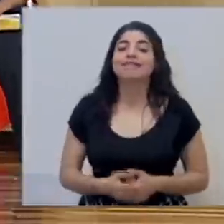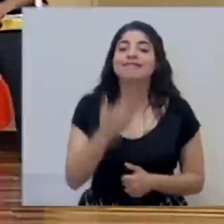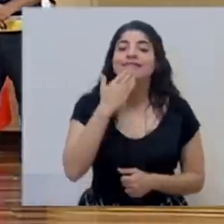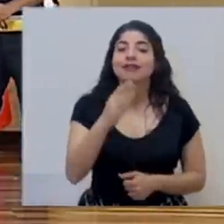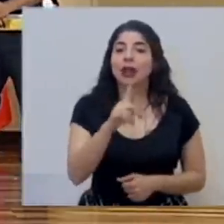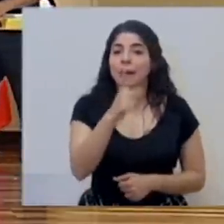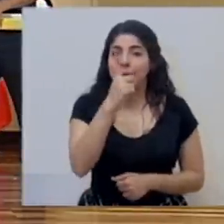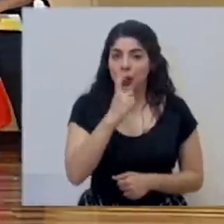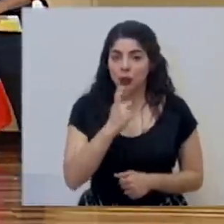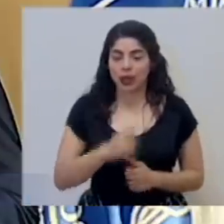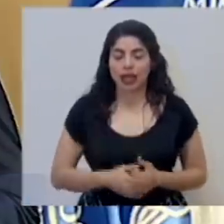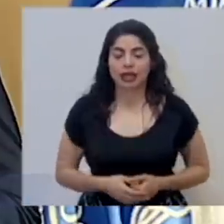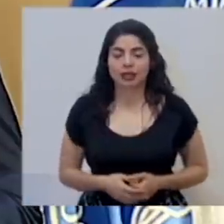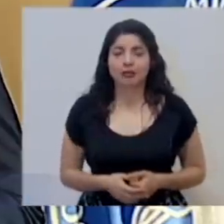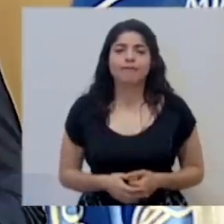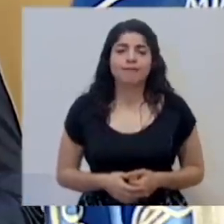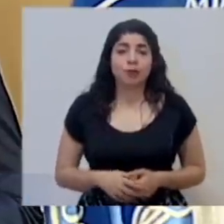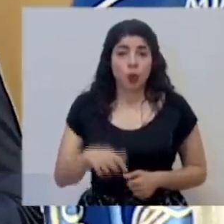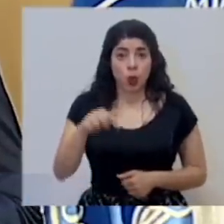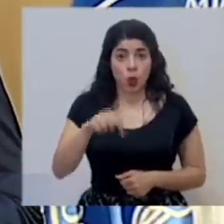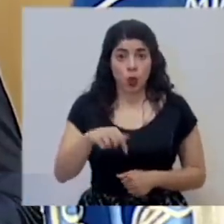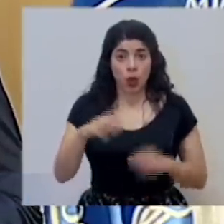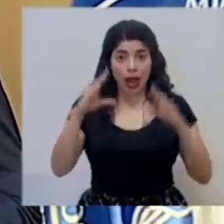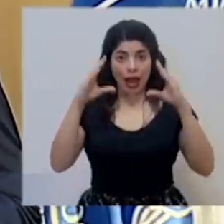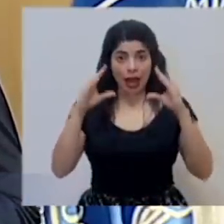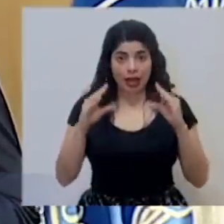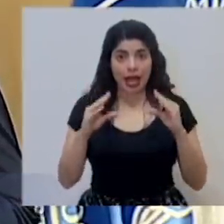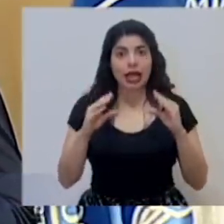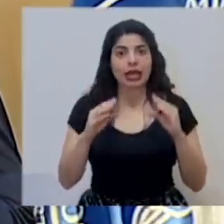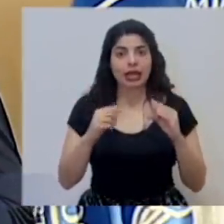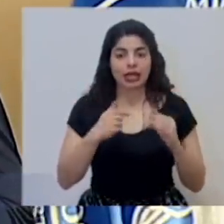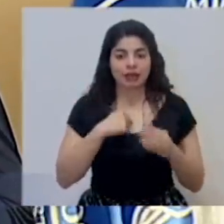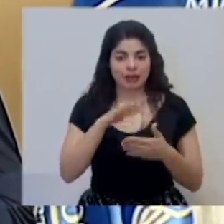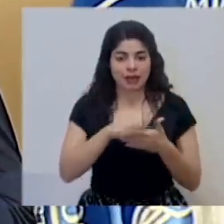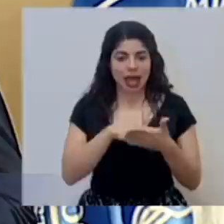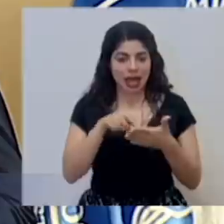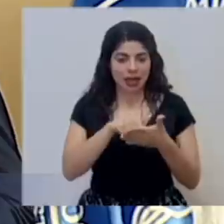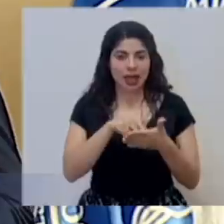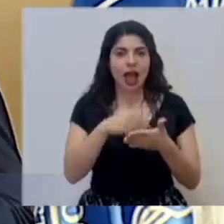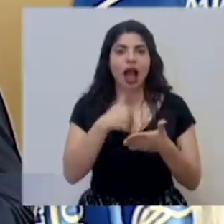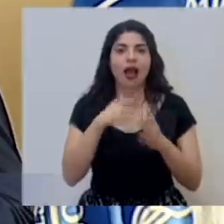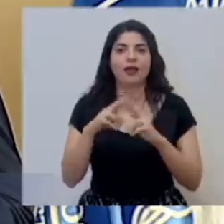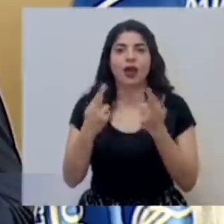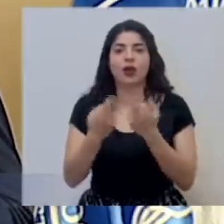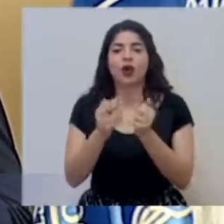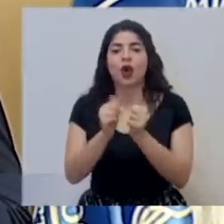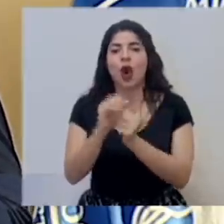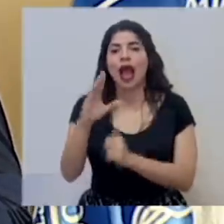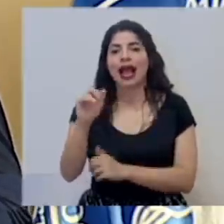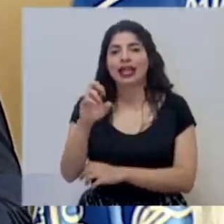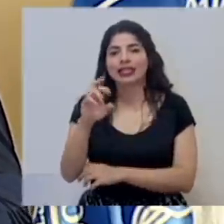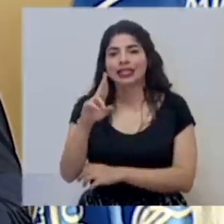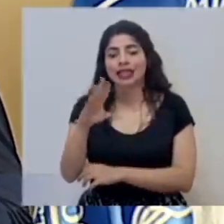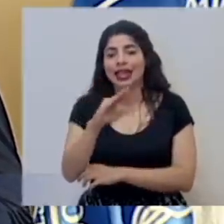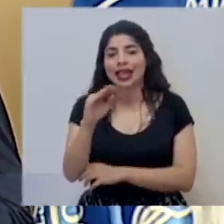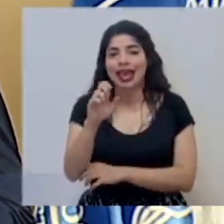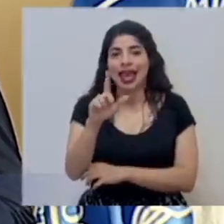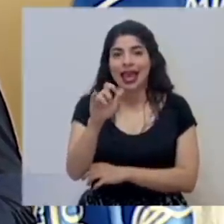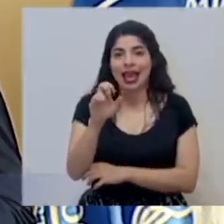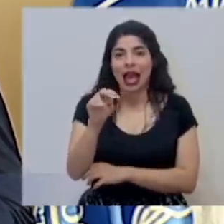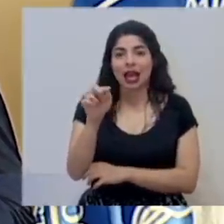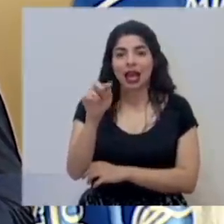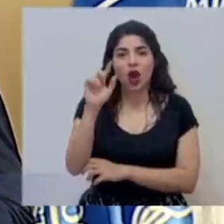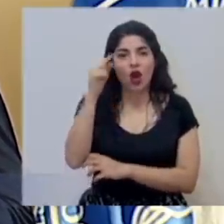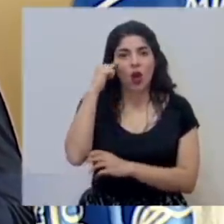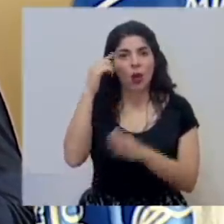Gracias por la consulta. El día de hoy en la tarde parte de mi agenda es reunirme con el canciller y conversar con don Elian, que es el gobernador